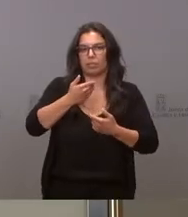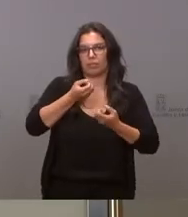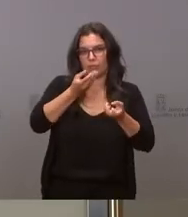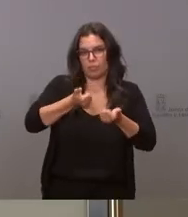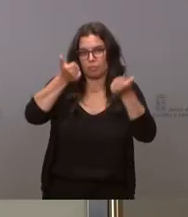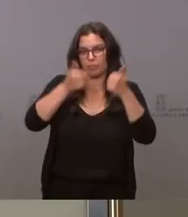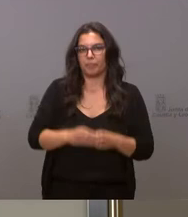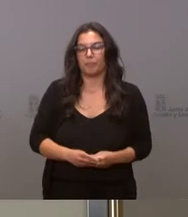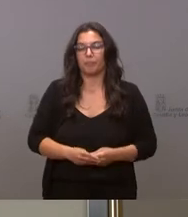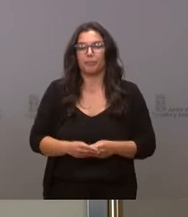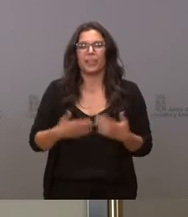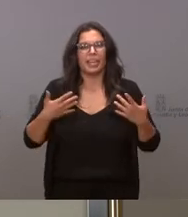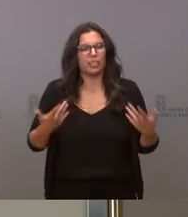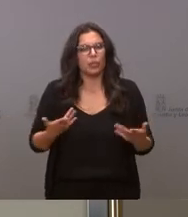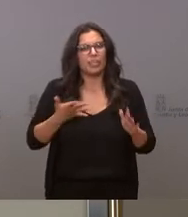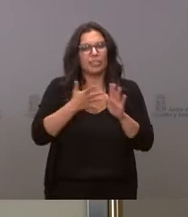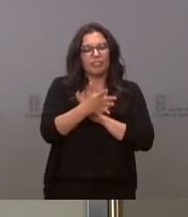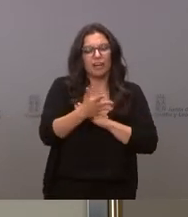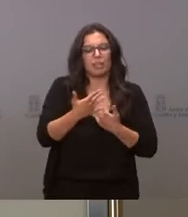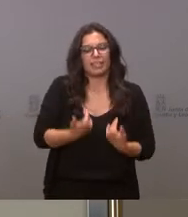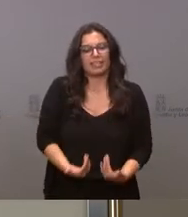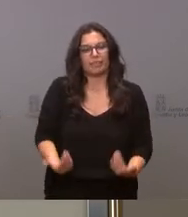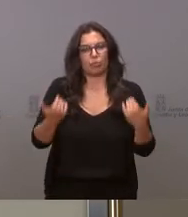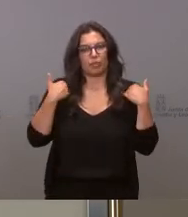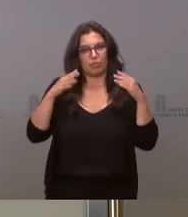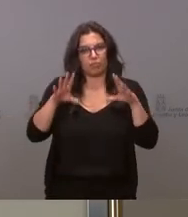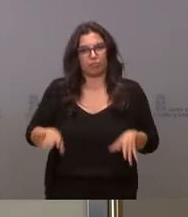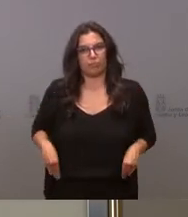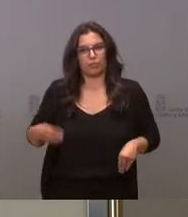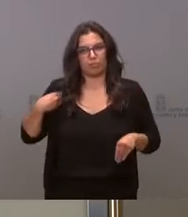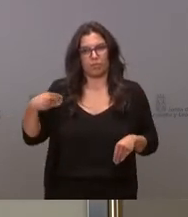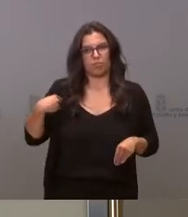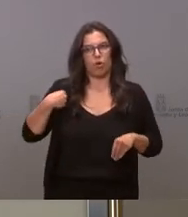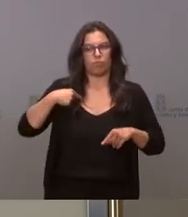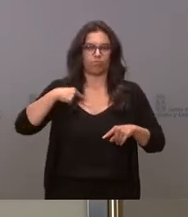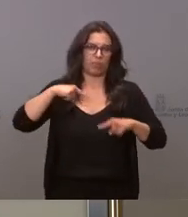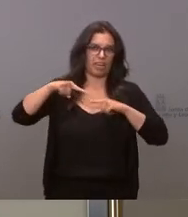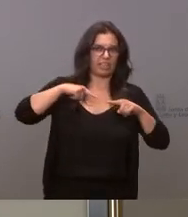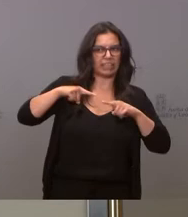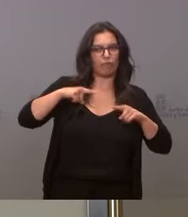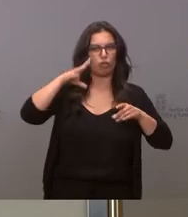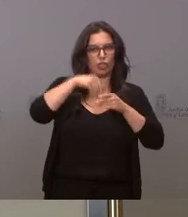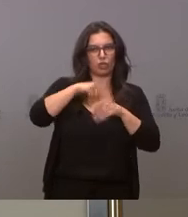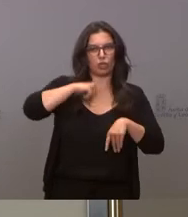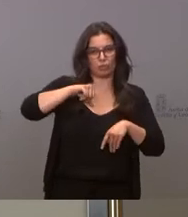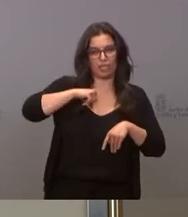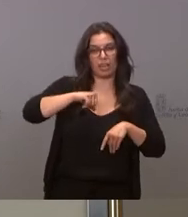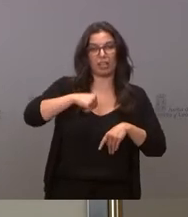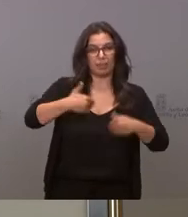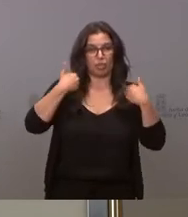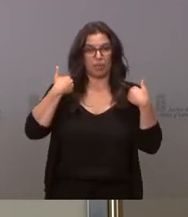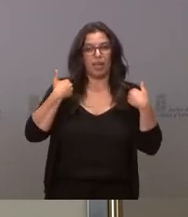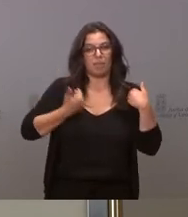podemos interpretar entonces que la asunción de responsabilidades por parte de cargos medios o directivos no ha terminado en el hospital de Medina